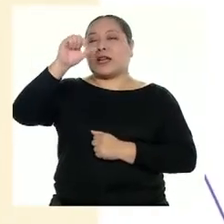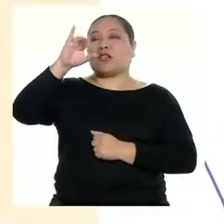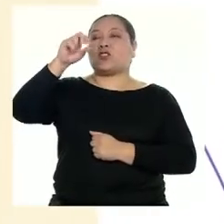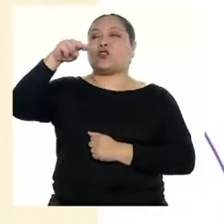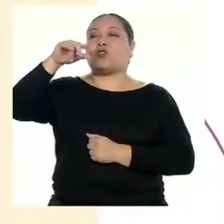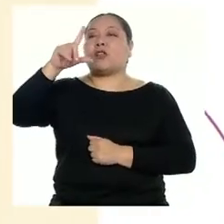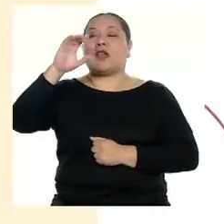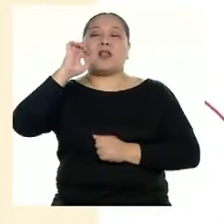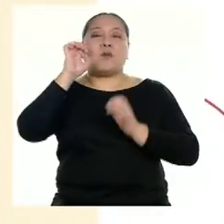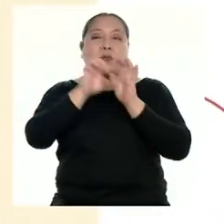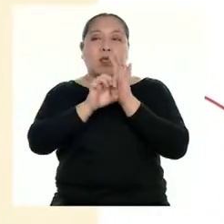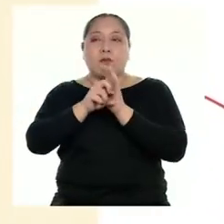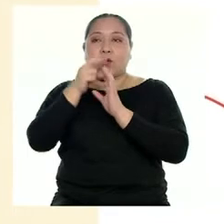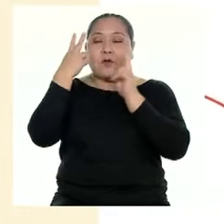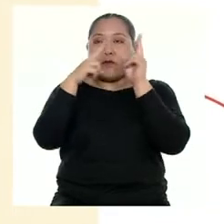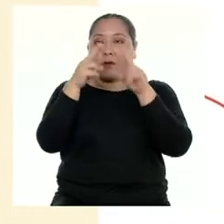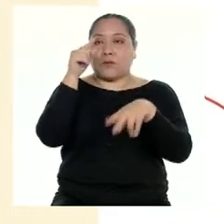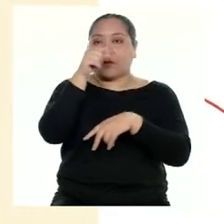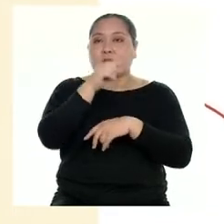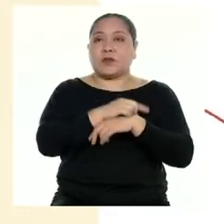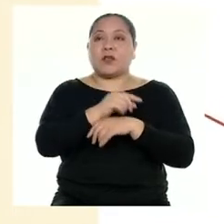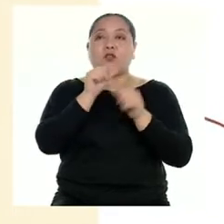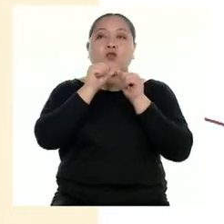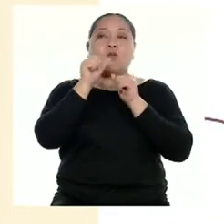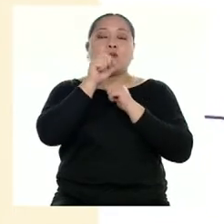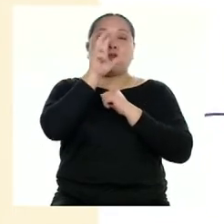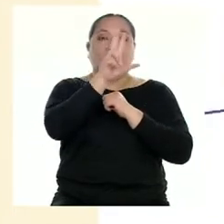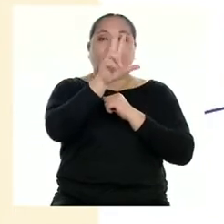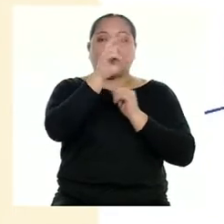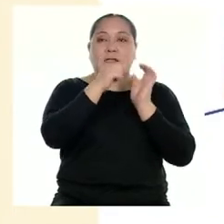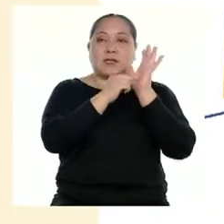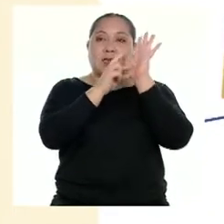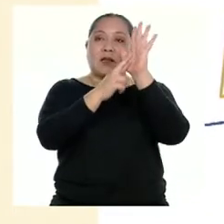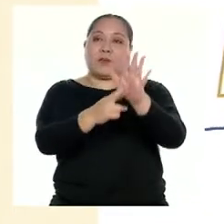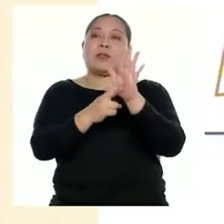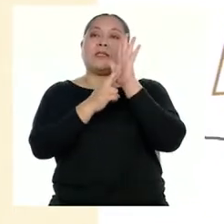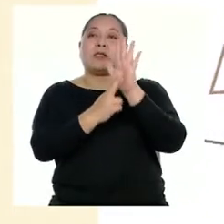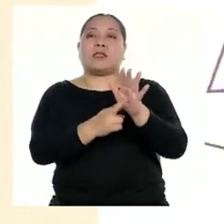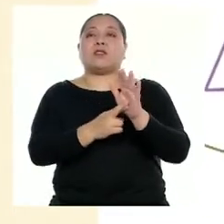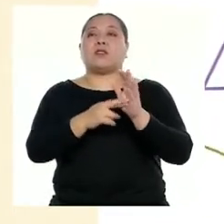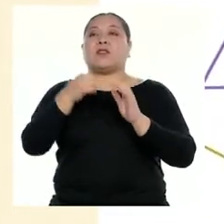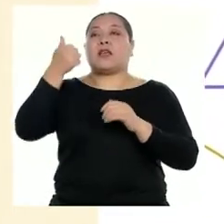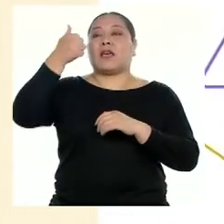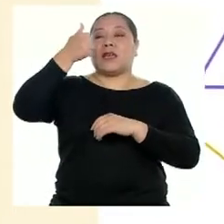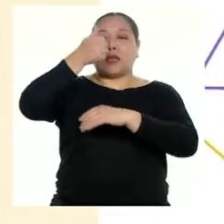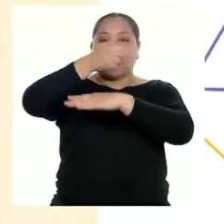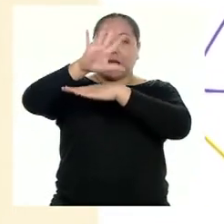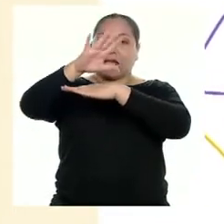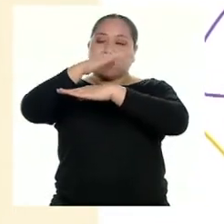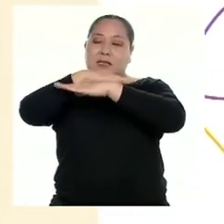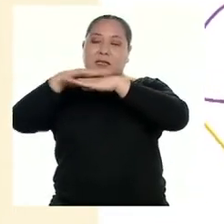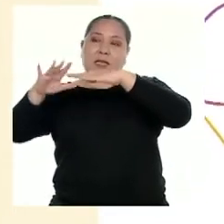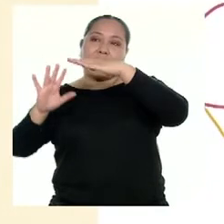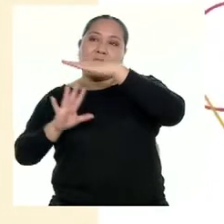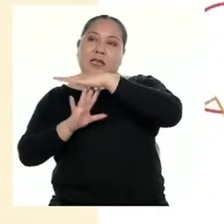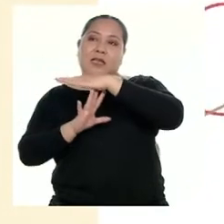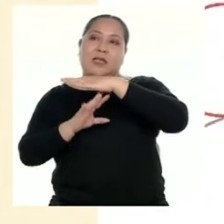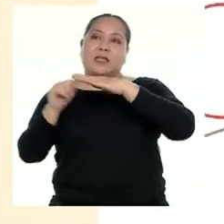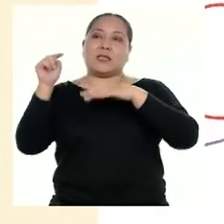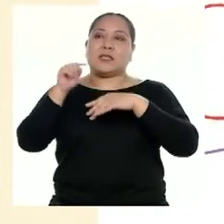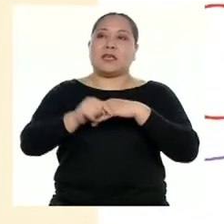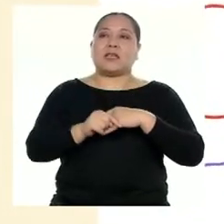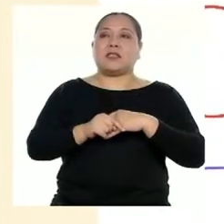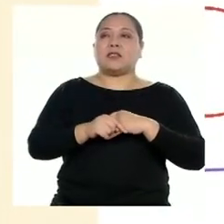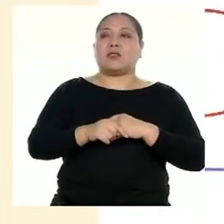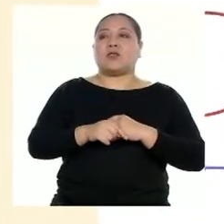ejemplo, como vemos en pantalla, el número 3 es la representación de 15 quintos. Y esta puede a su vez